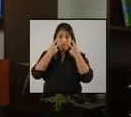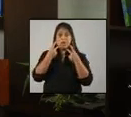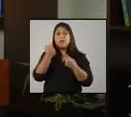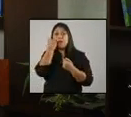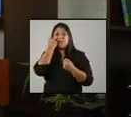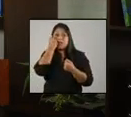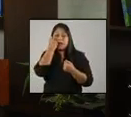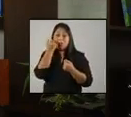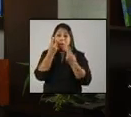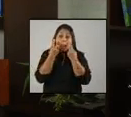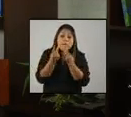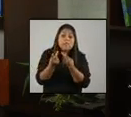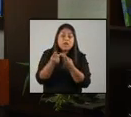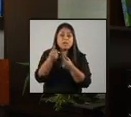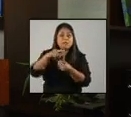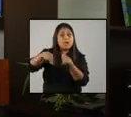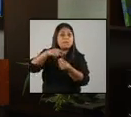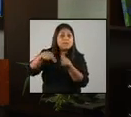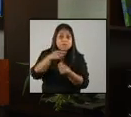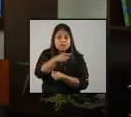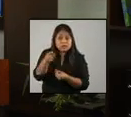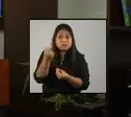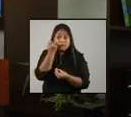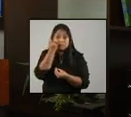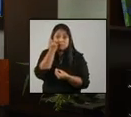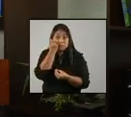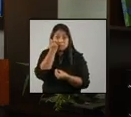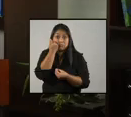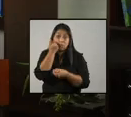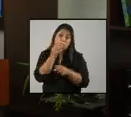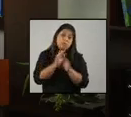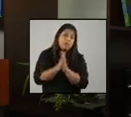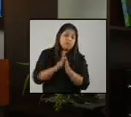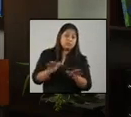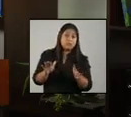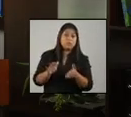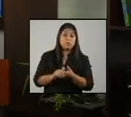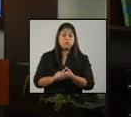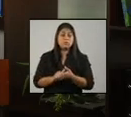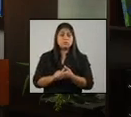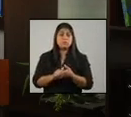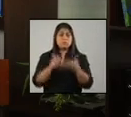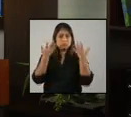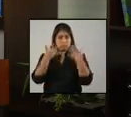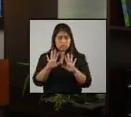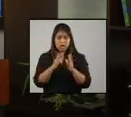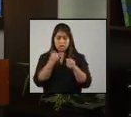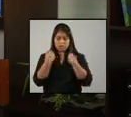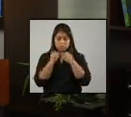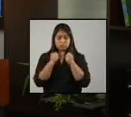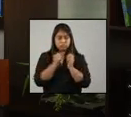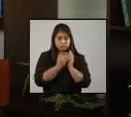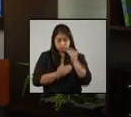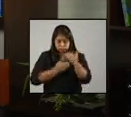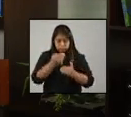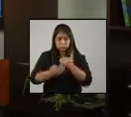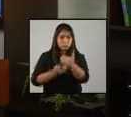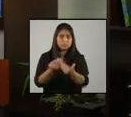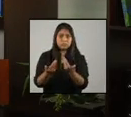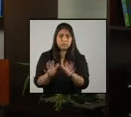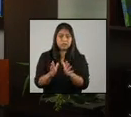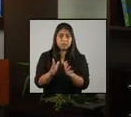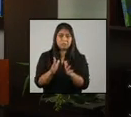fallecidos algunos de sus familiares y seres queridos. Fijamos un rumbo, no ha sido fácil